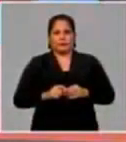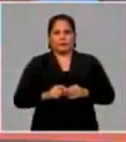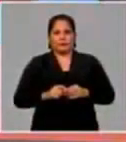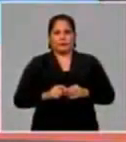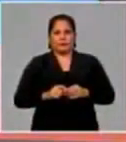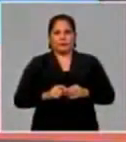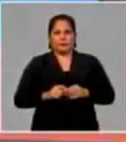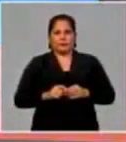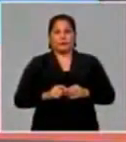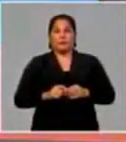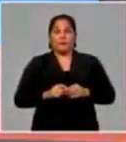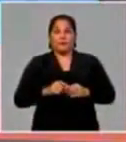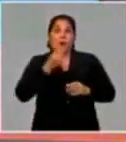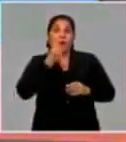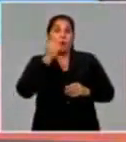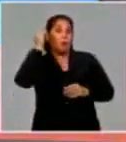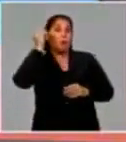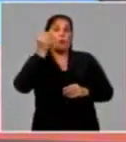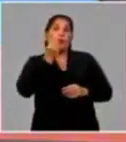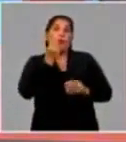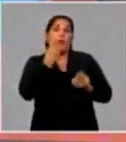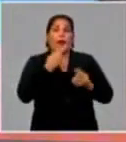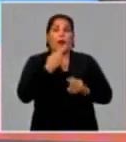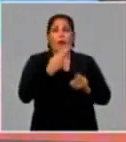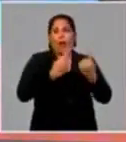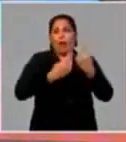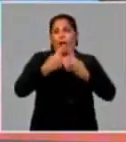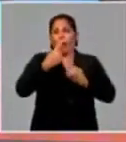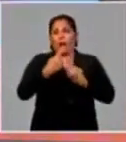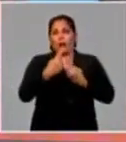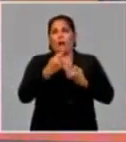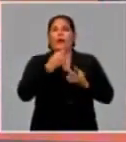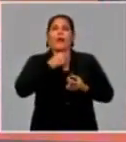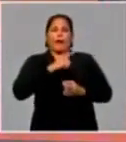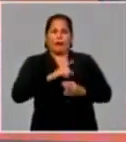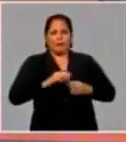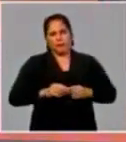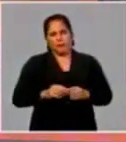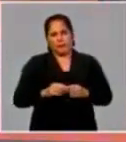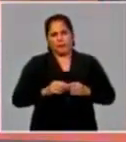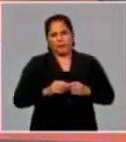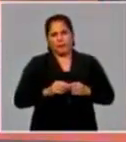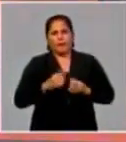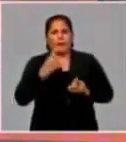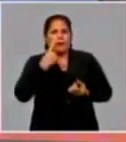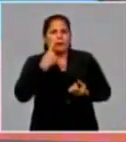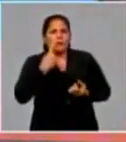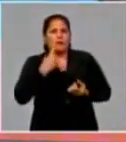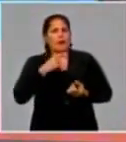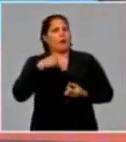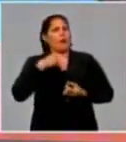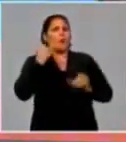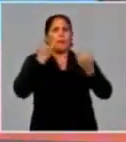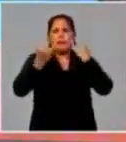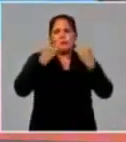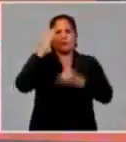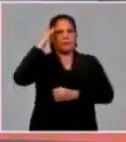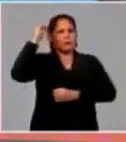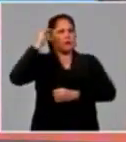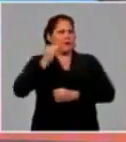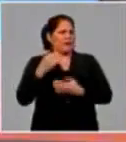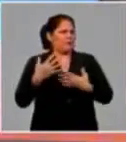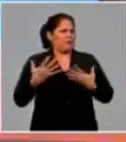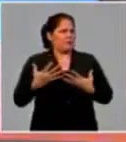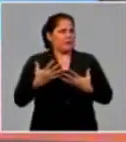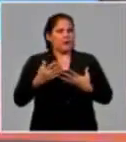que pude recoger de los distintos sitios digitales, por ejemplo, Dunia dice, me interesaría saber qué